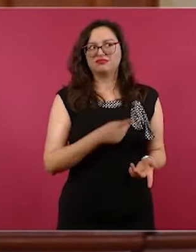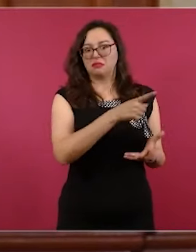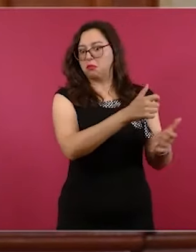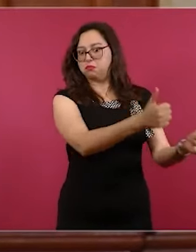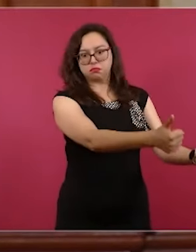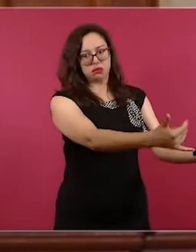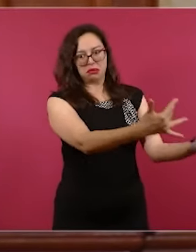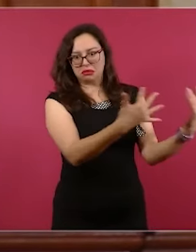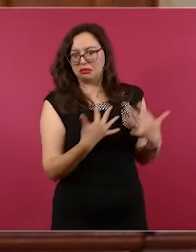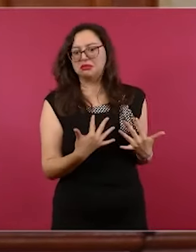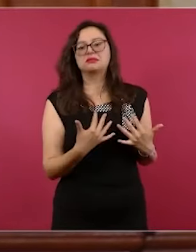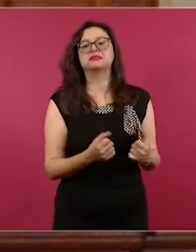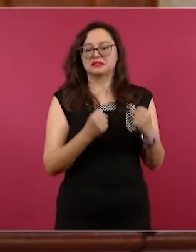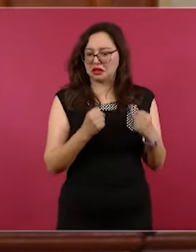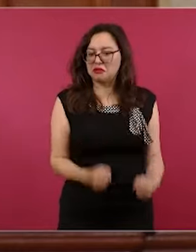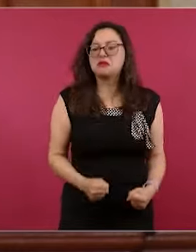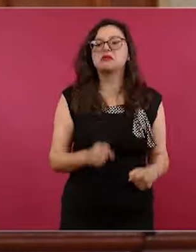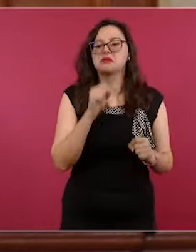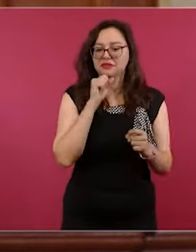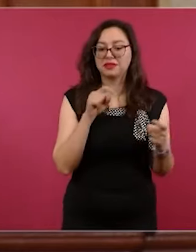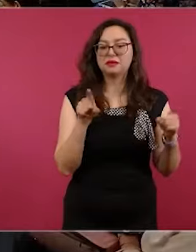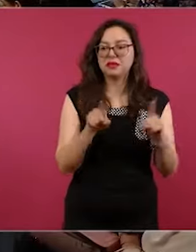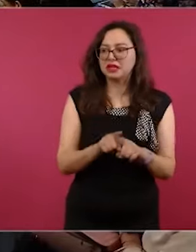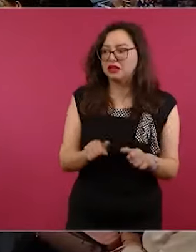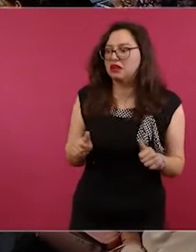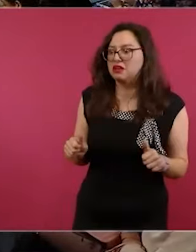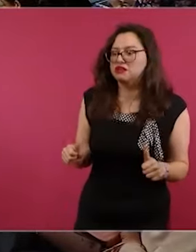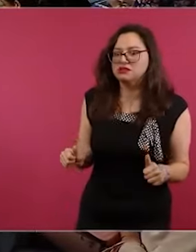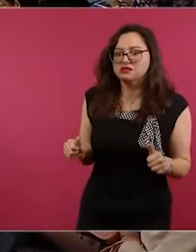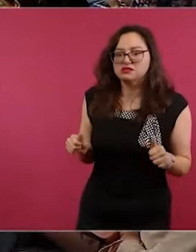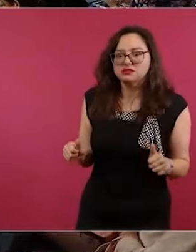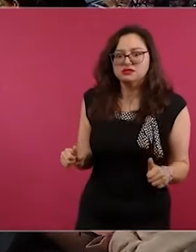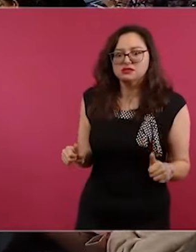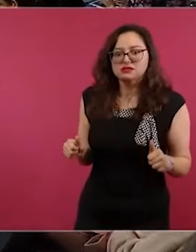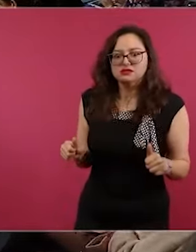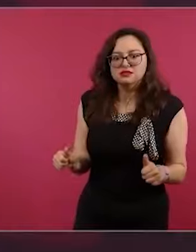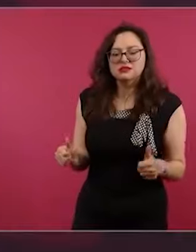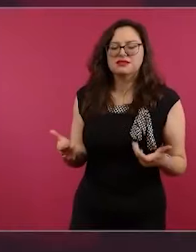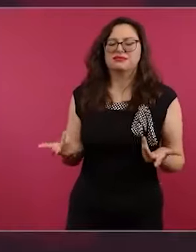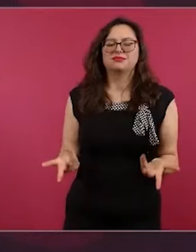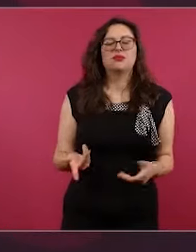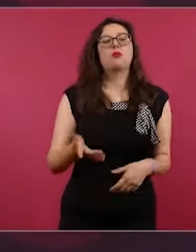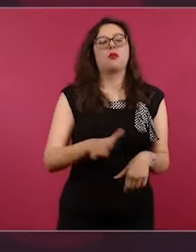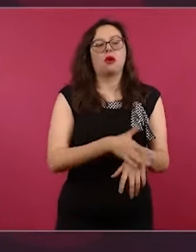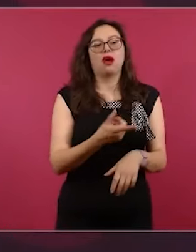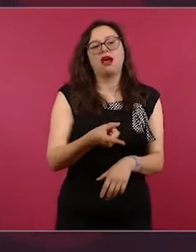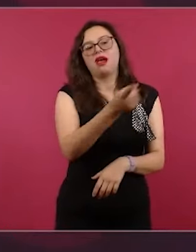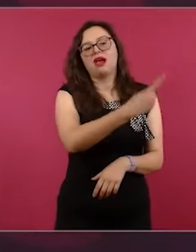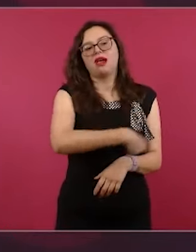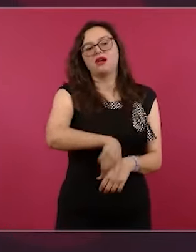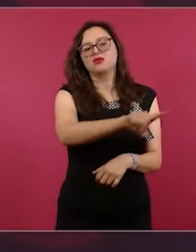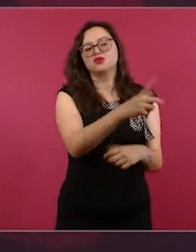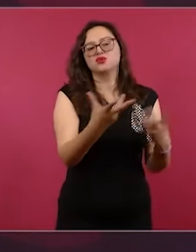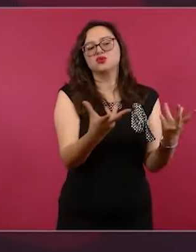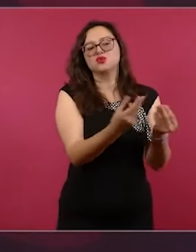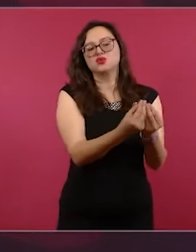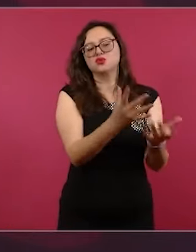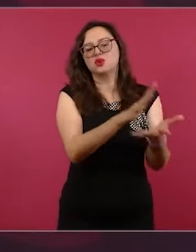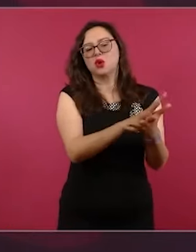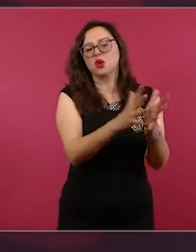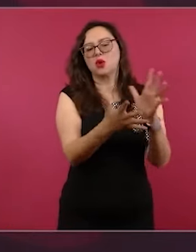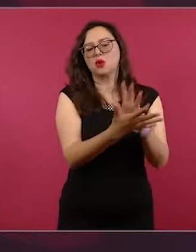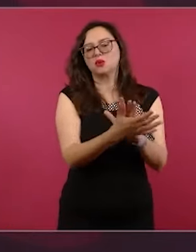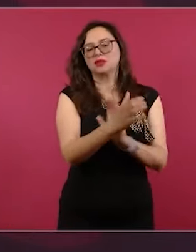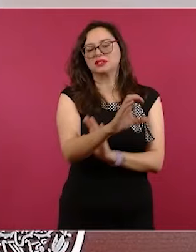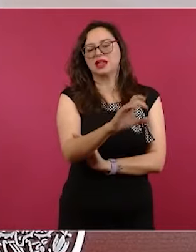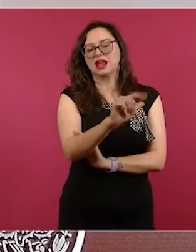entregar la banda presidencial. Dijo en su conferencia mañanera este lunes 15 de abril en Palacio Nacional. ¿Es una gira del adiós? Se le preguntó. Sí,